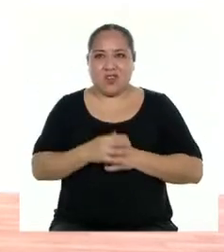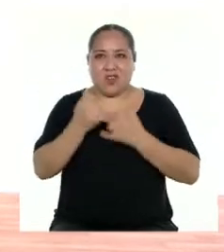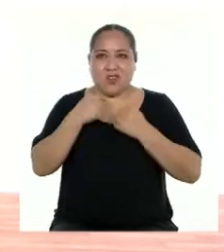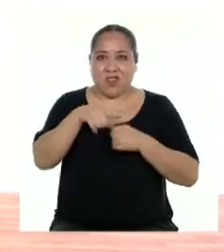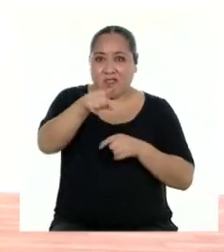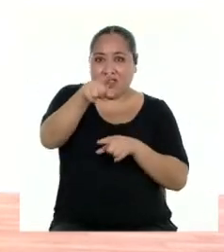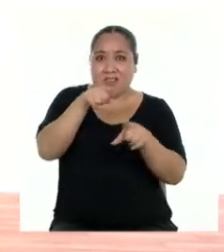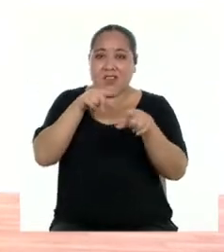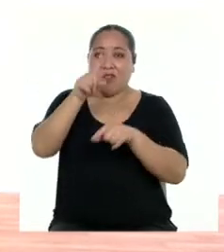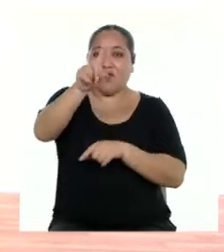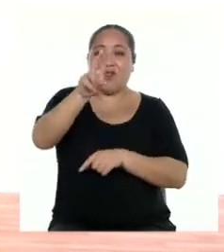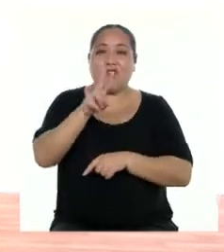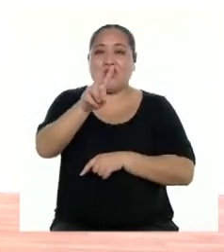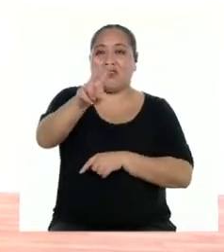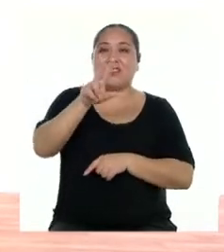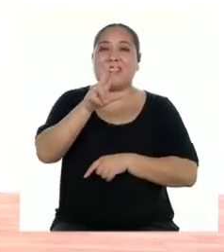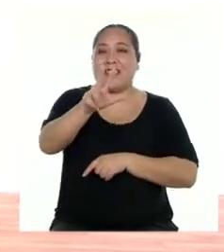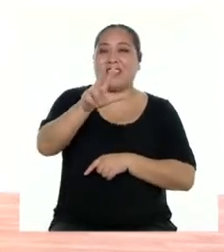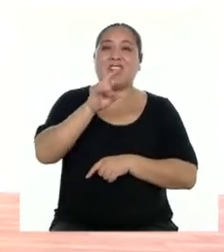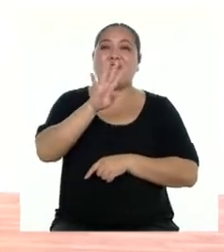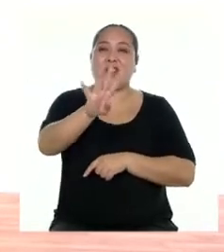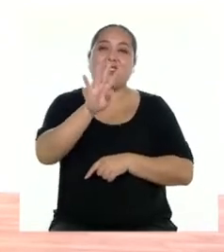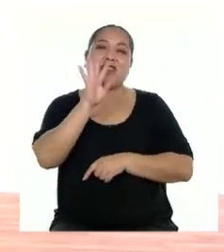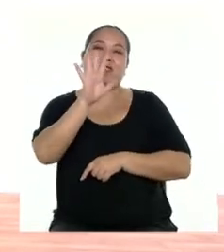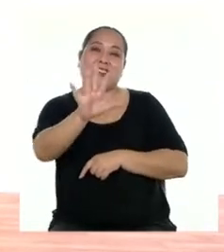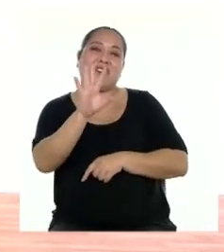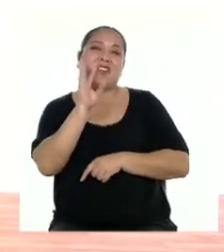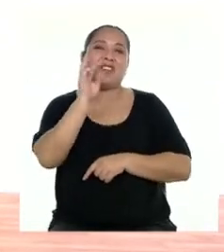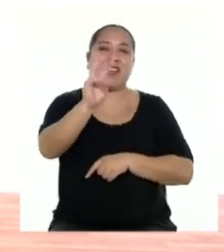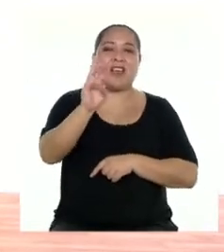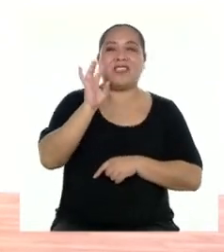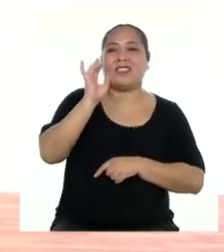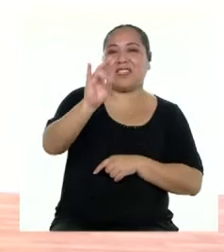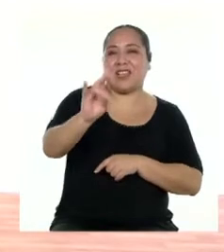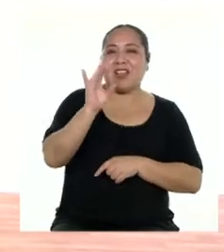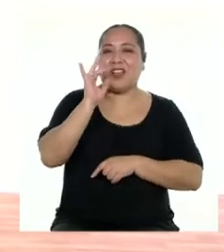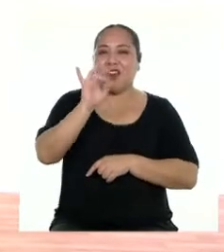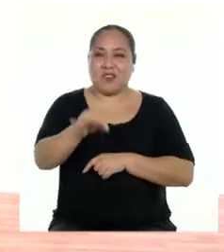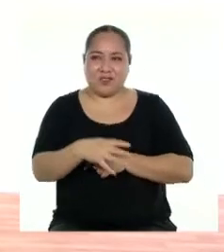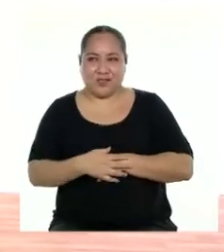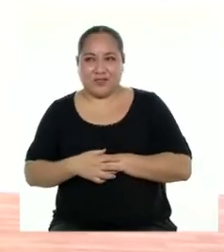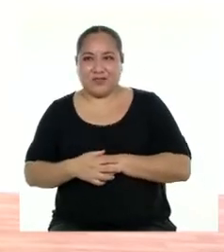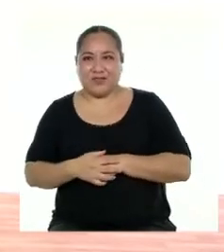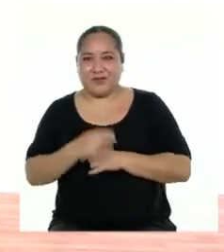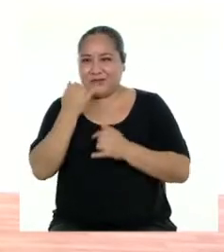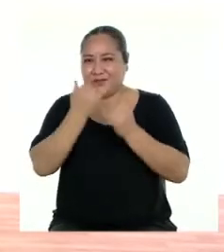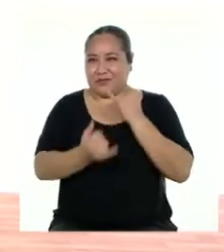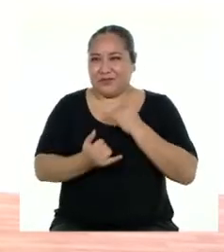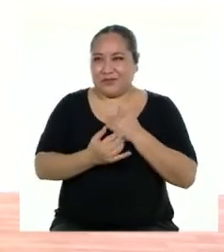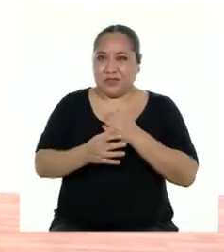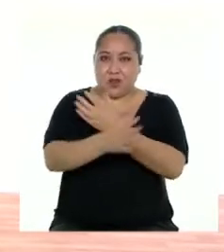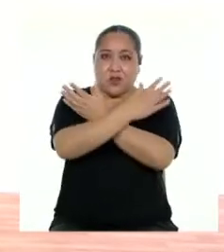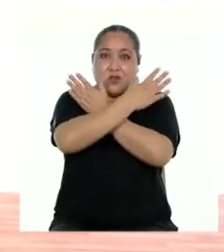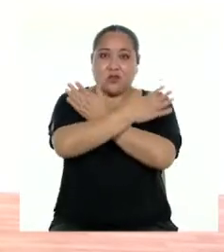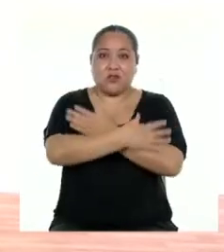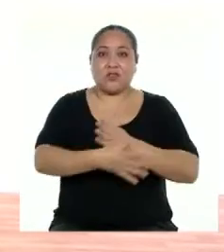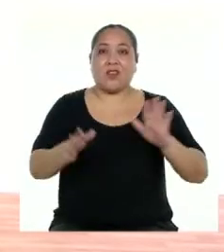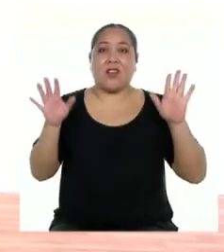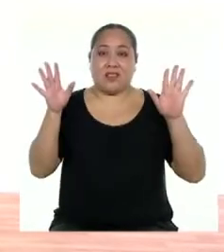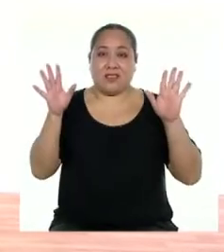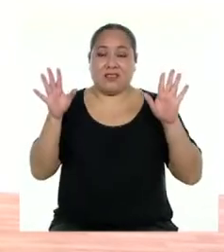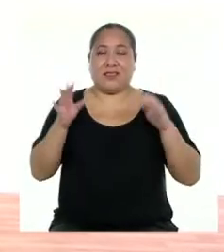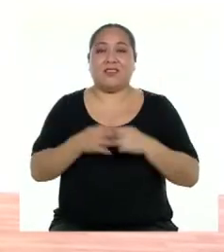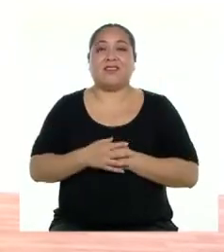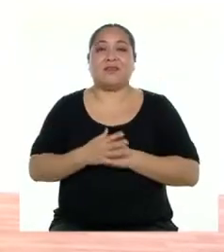ocho. Hacia el frente. Uno, dos, tres, cuatro, cinco, seis, siete, ocho. Y por último, cruzo y